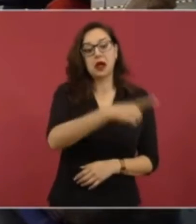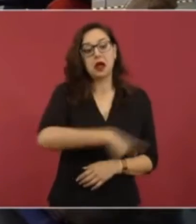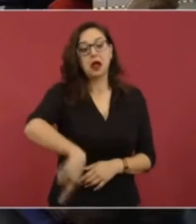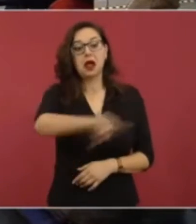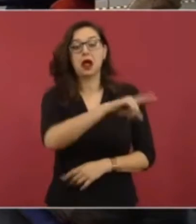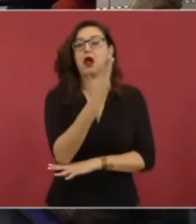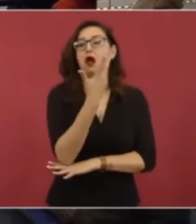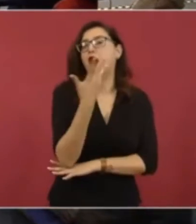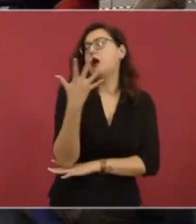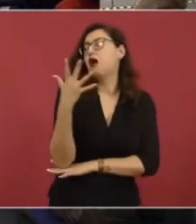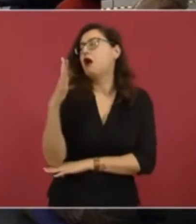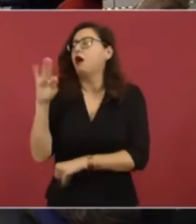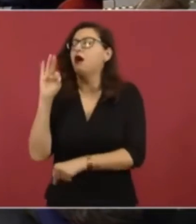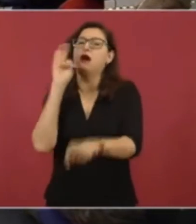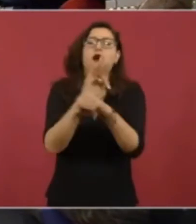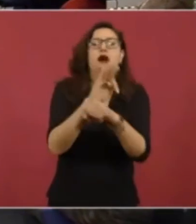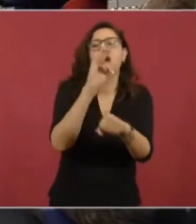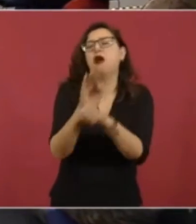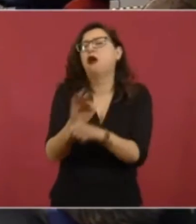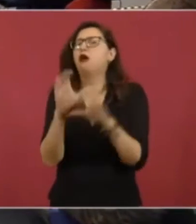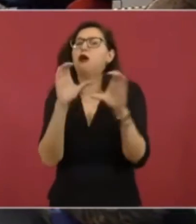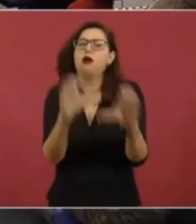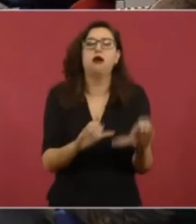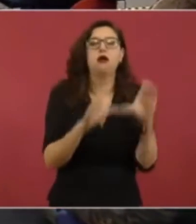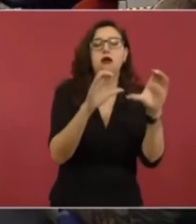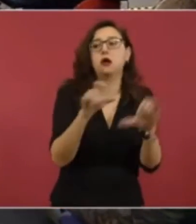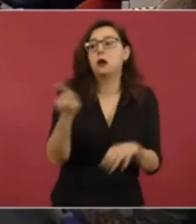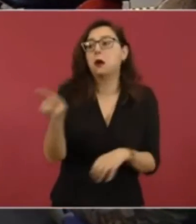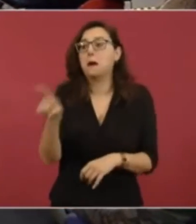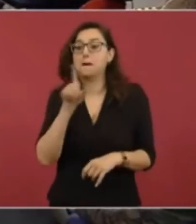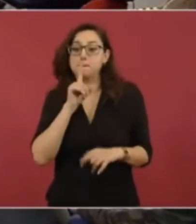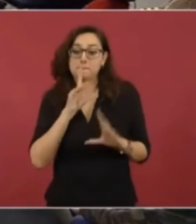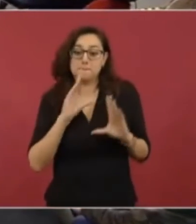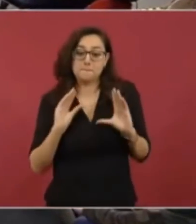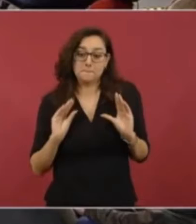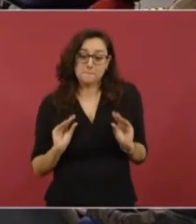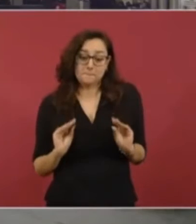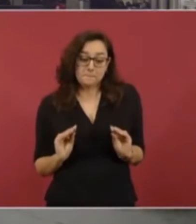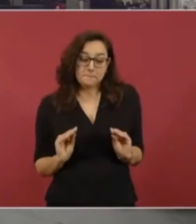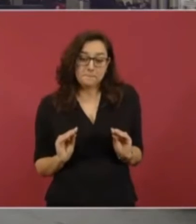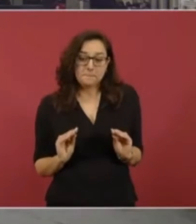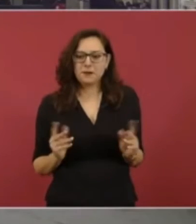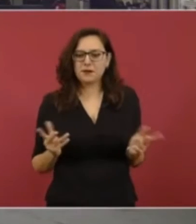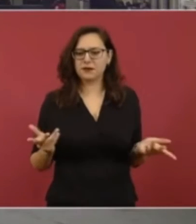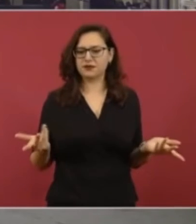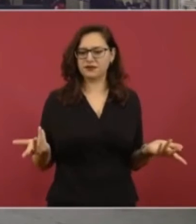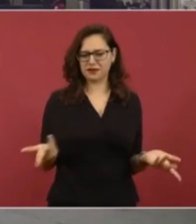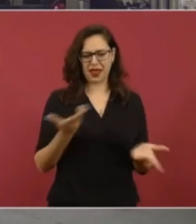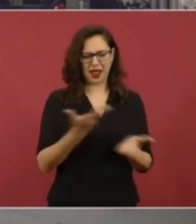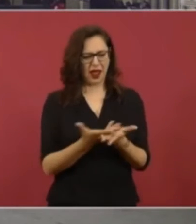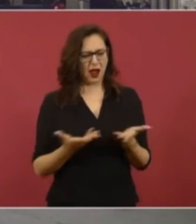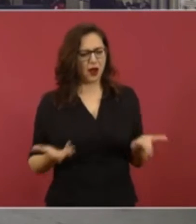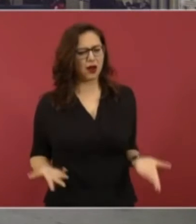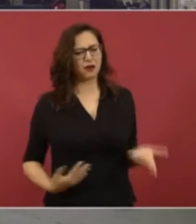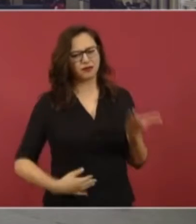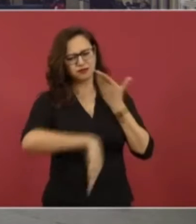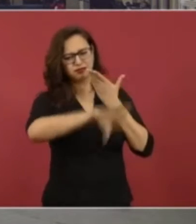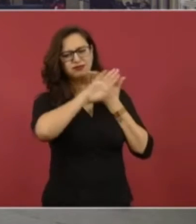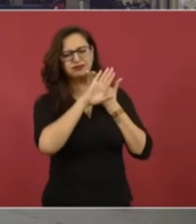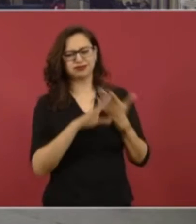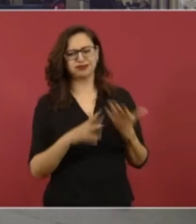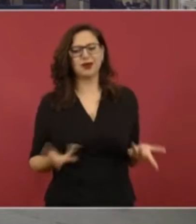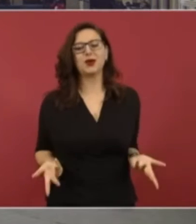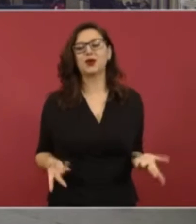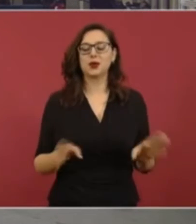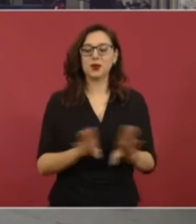se rasgan las vestiduras. ¿A qué atribuye, presidente, precisamente era mi segunda pregunta, digo, era mi segunda pregunta, ¿a qué